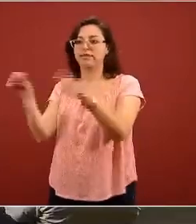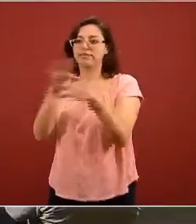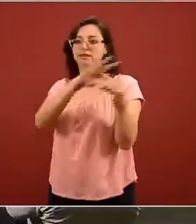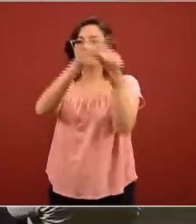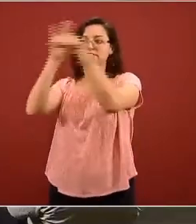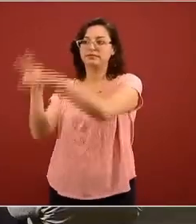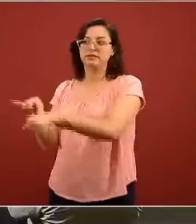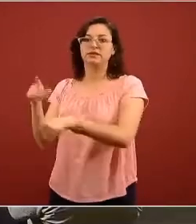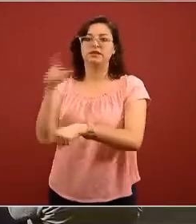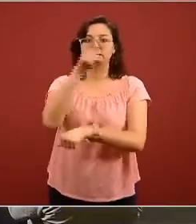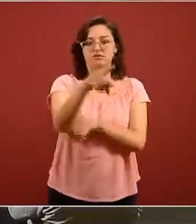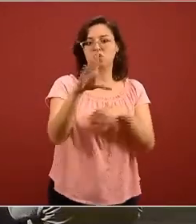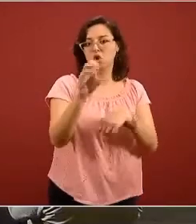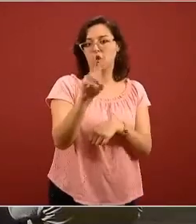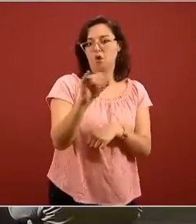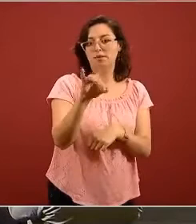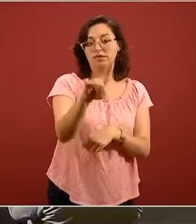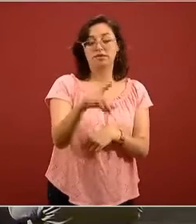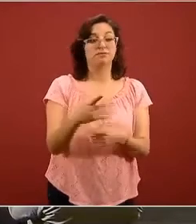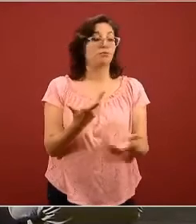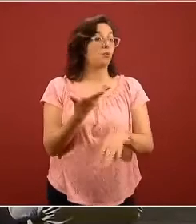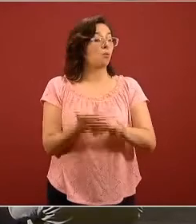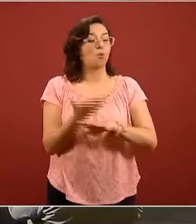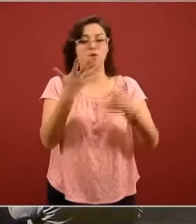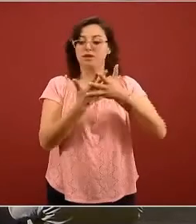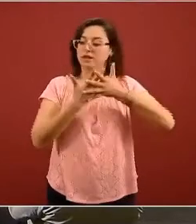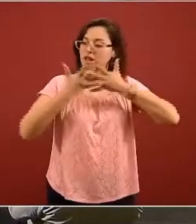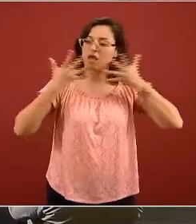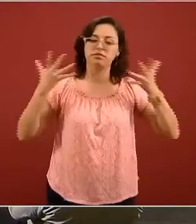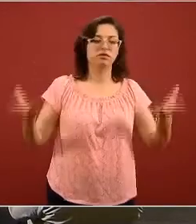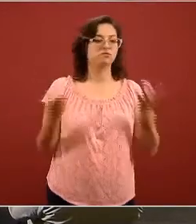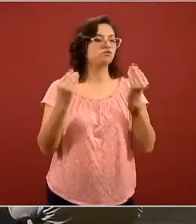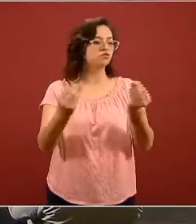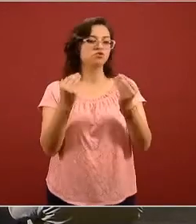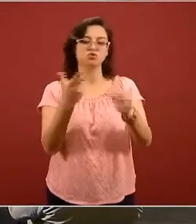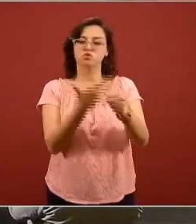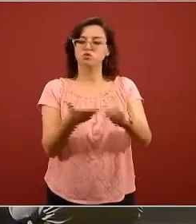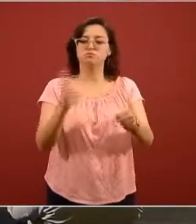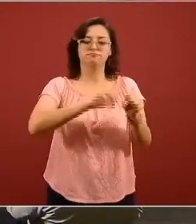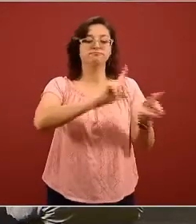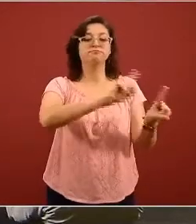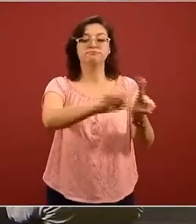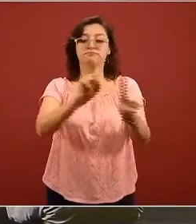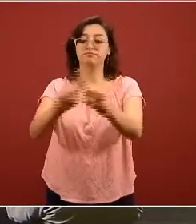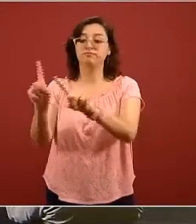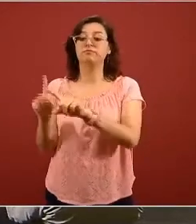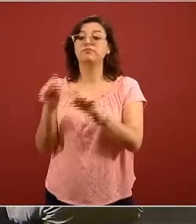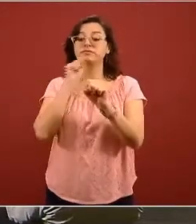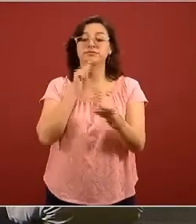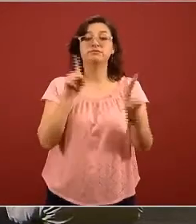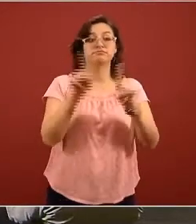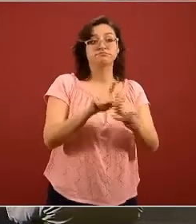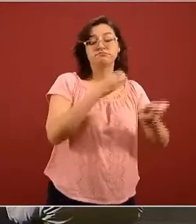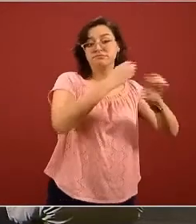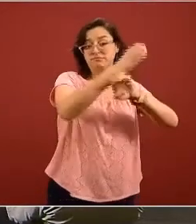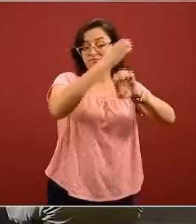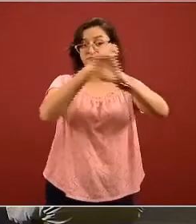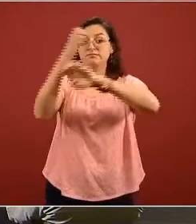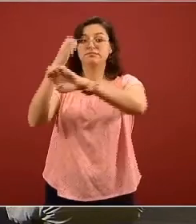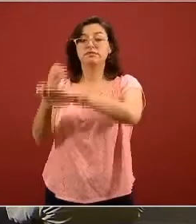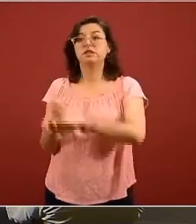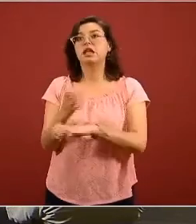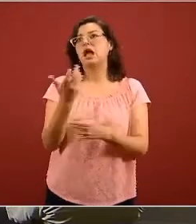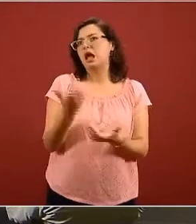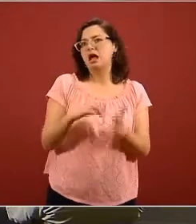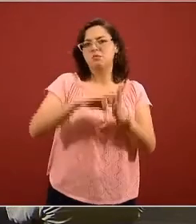-19 entonces es un operativo muy muy grande tenemos también la respuesta específica de los estados por ejemplo ayer también